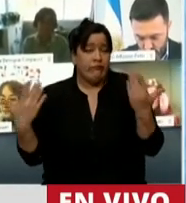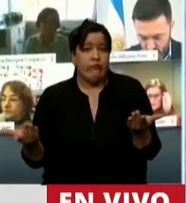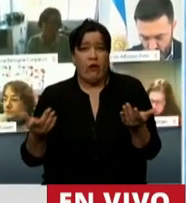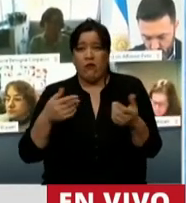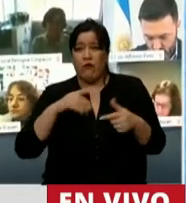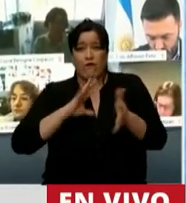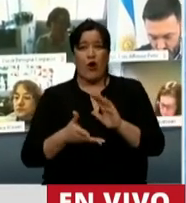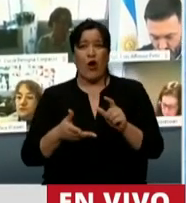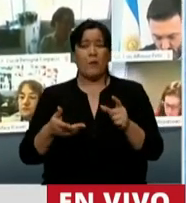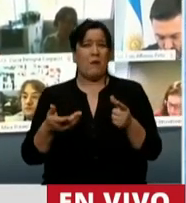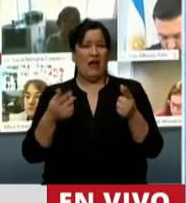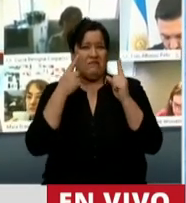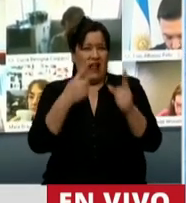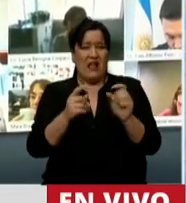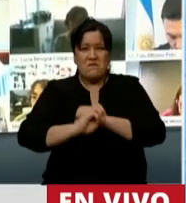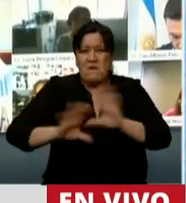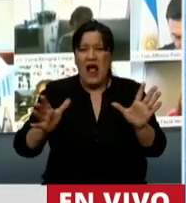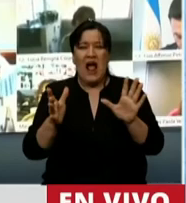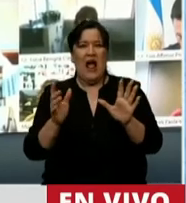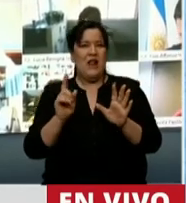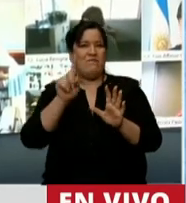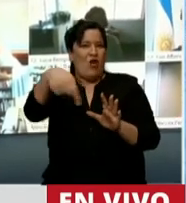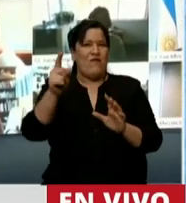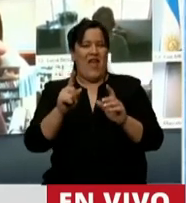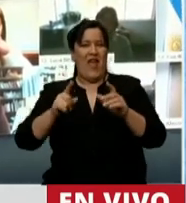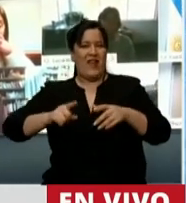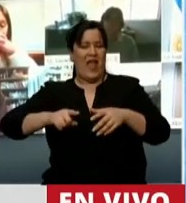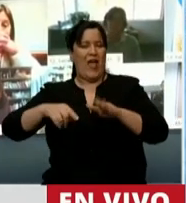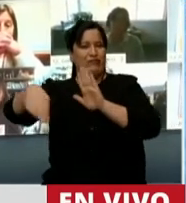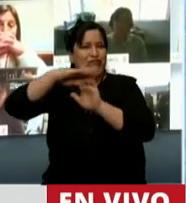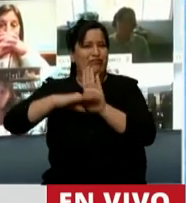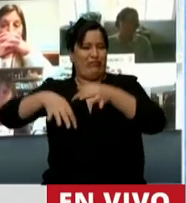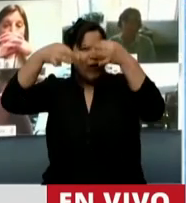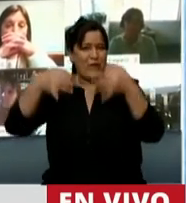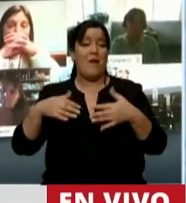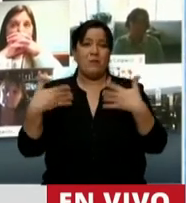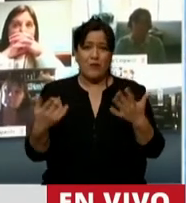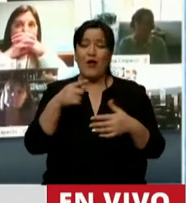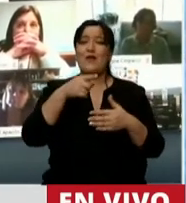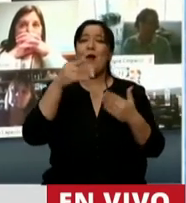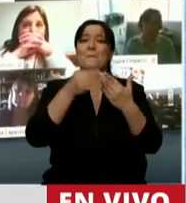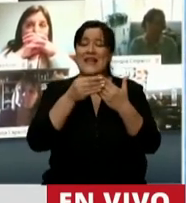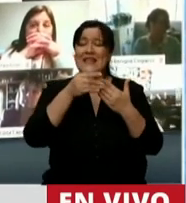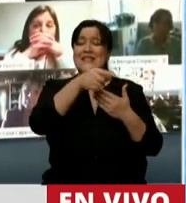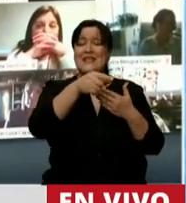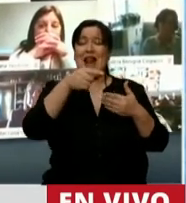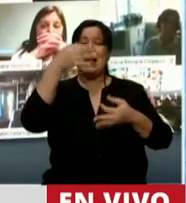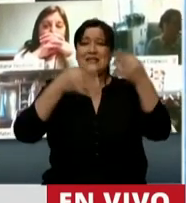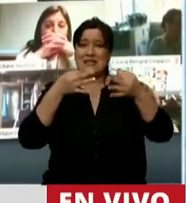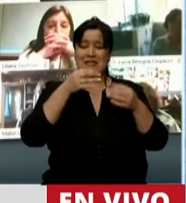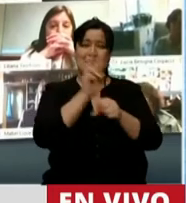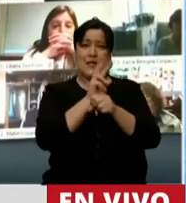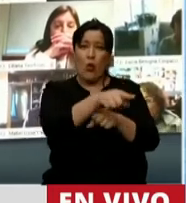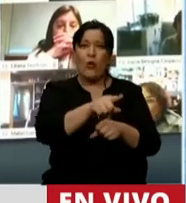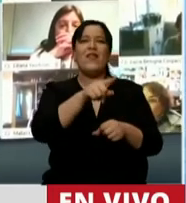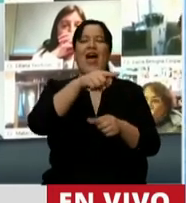humanitario hacia los otros, y primero eso no se da hacia dentro de la misma fuerza. Por eso también la Ministra de Seguridad creó inmediatamente el área de Derechos,